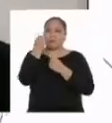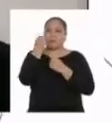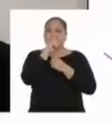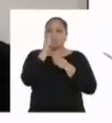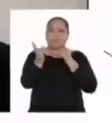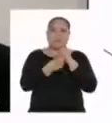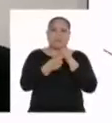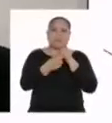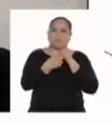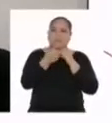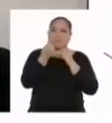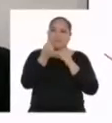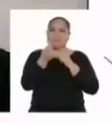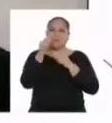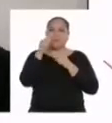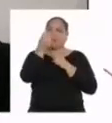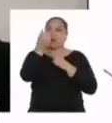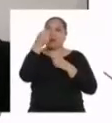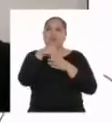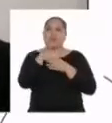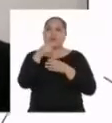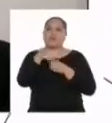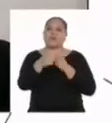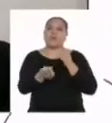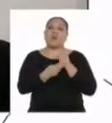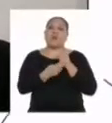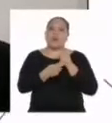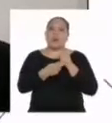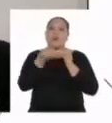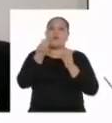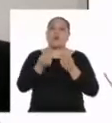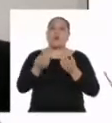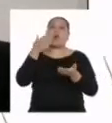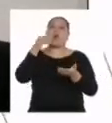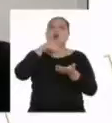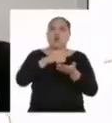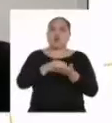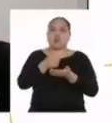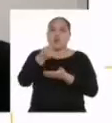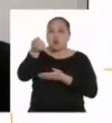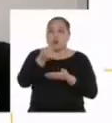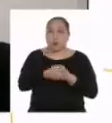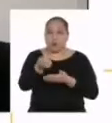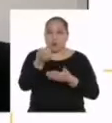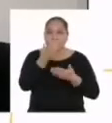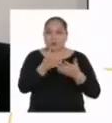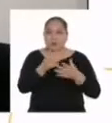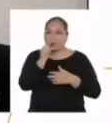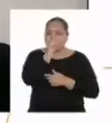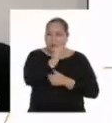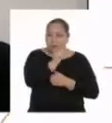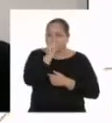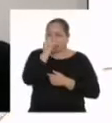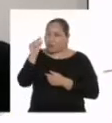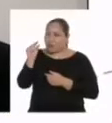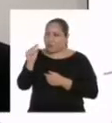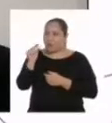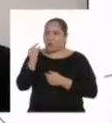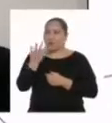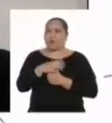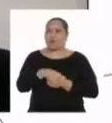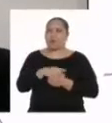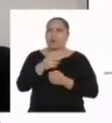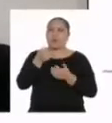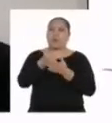no lo podemos gastar, ya que eso lo tenemos que volver a invertir en la tienda. Yo propuse una idea, gastar un poco de ese dinero y las